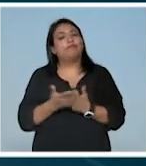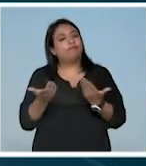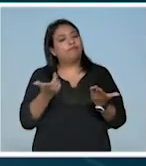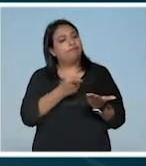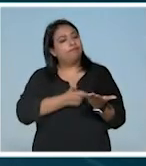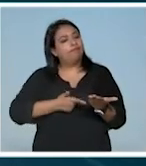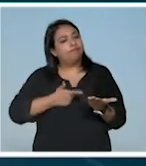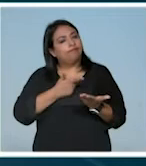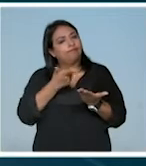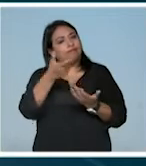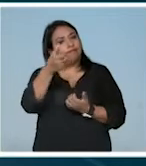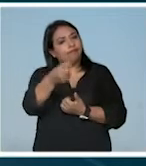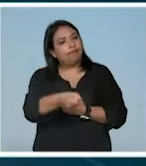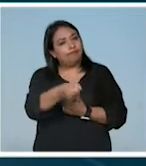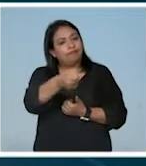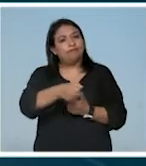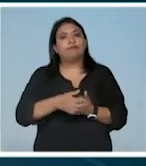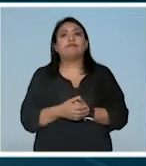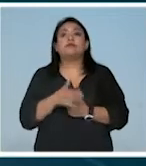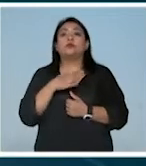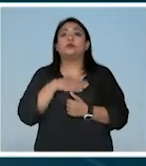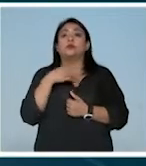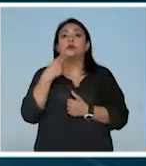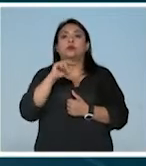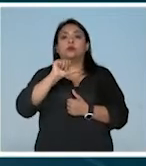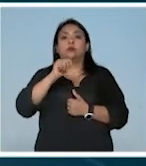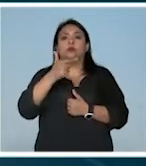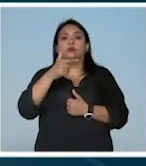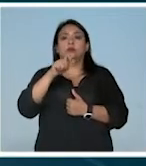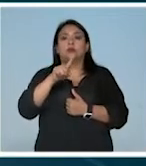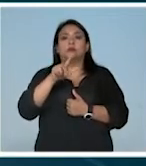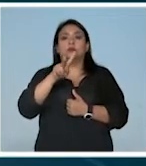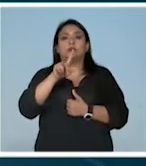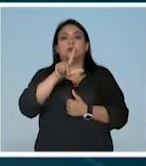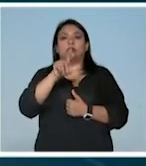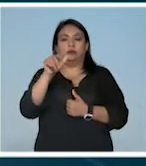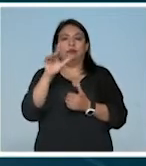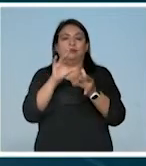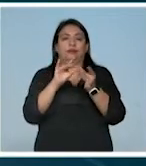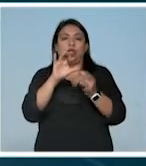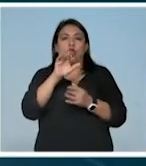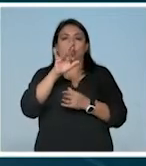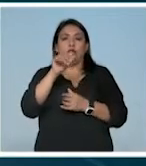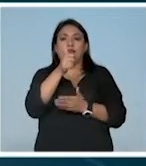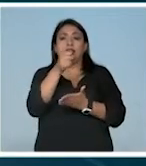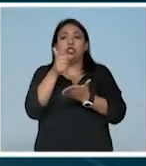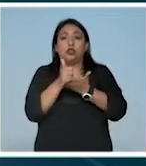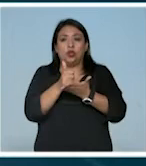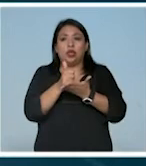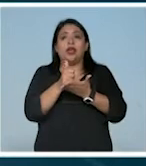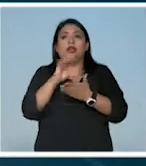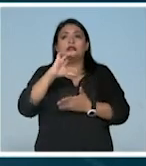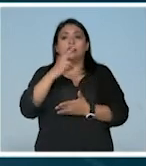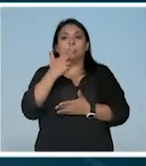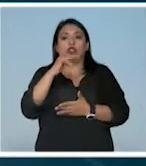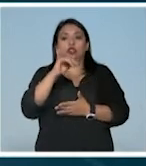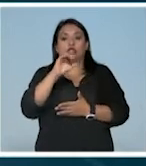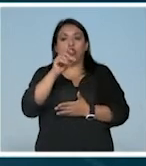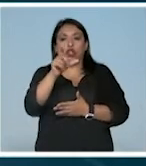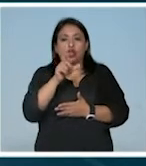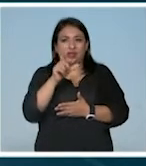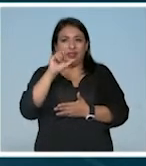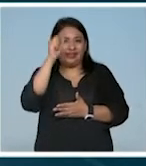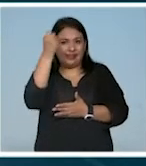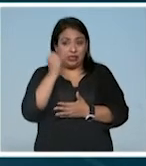placer saludarlos. Soy Ángel Villalba, cronista de la ciudad de Choy Sinaloa.